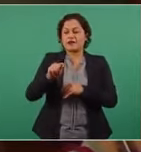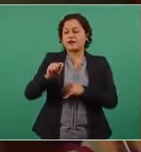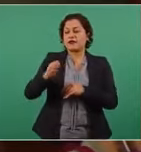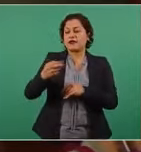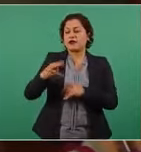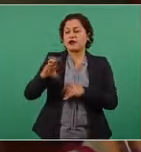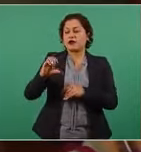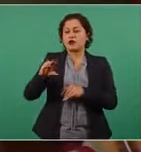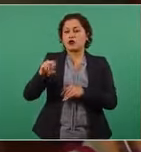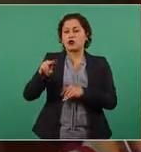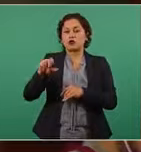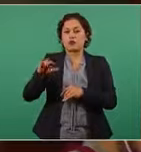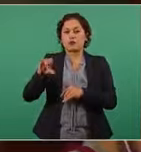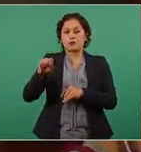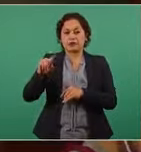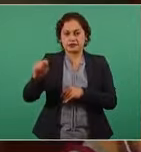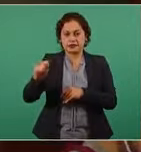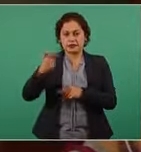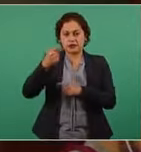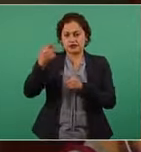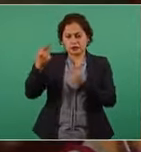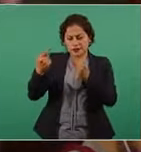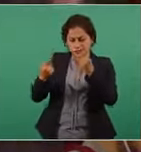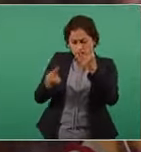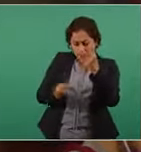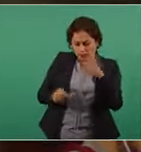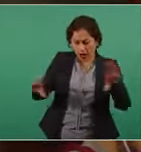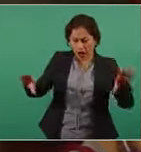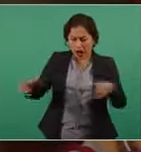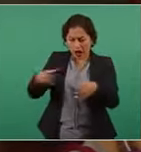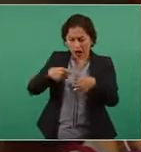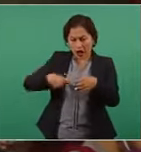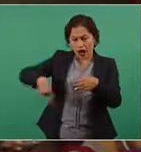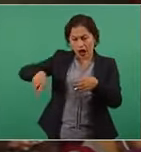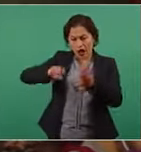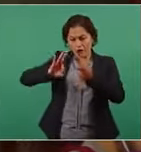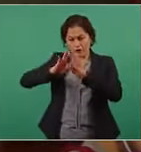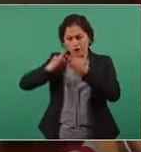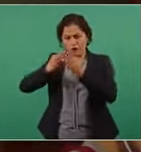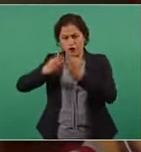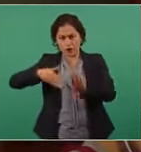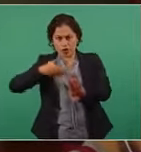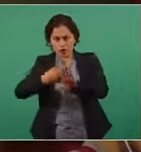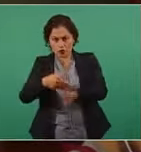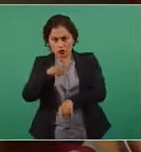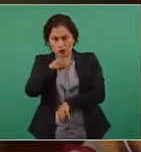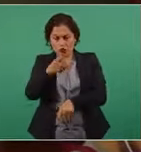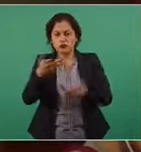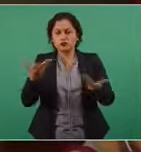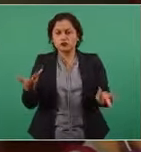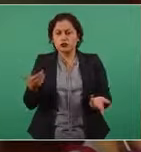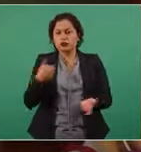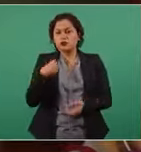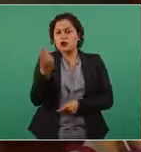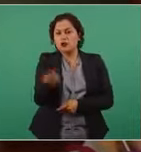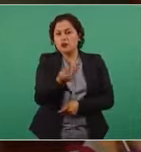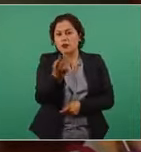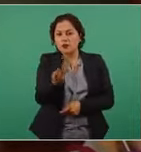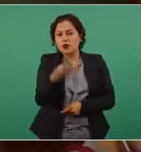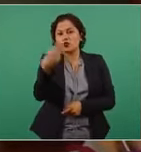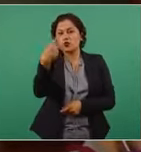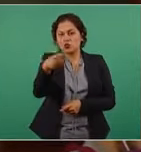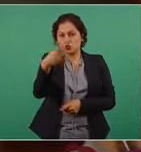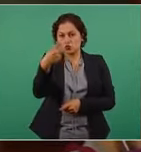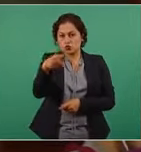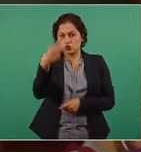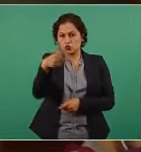estos elementos que se juntan toda esta estrategia que se sigue usted cree que es posible frenarla solo con el apoyo